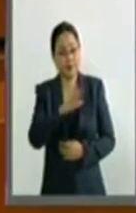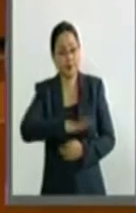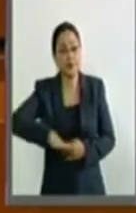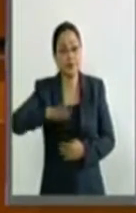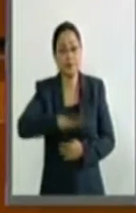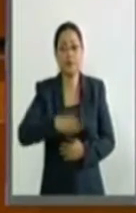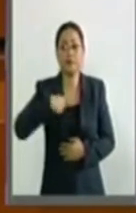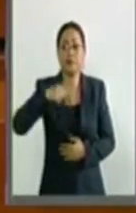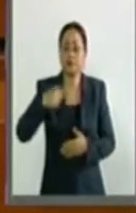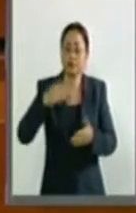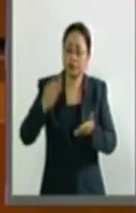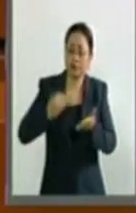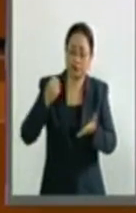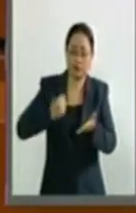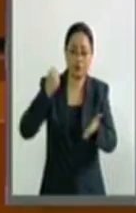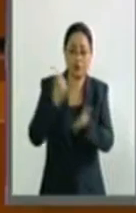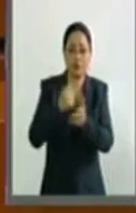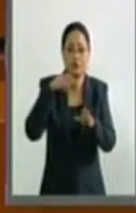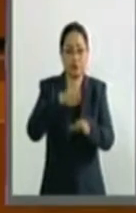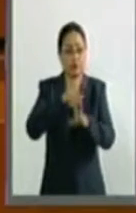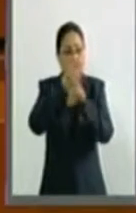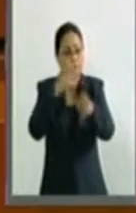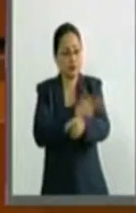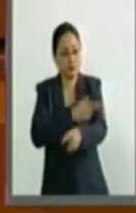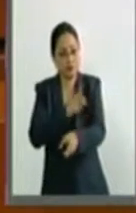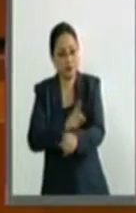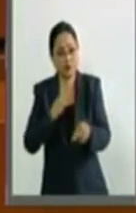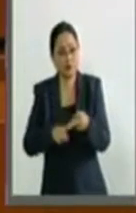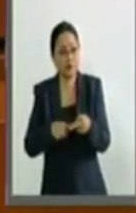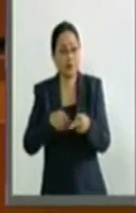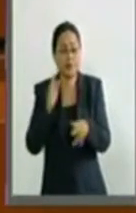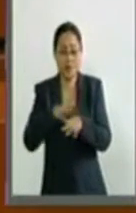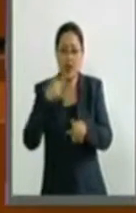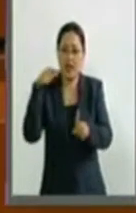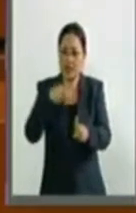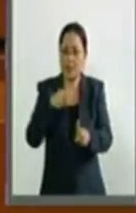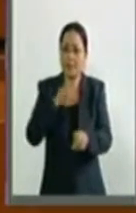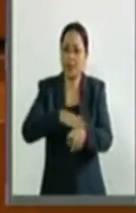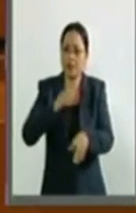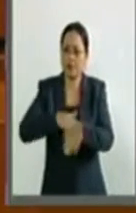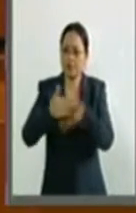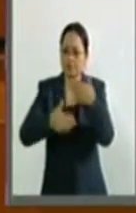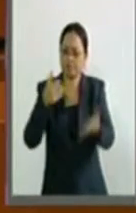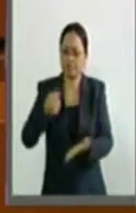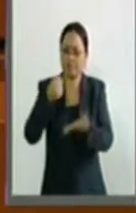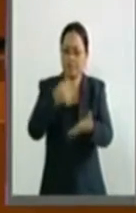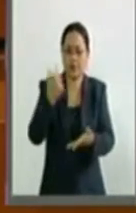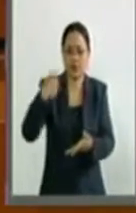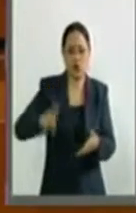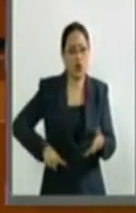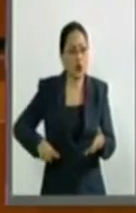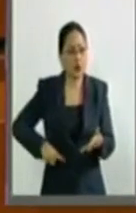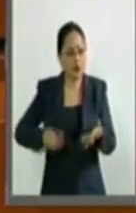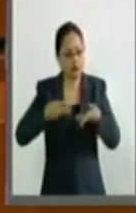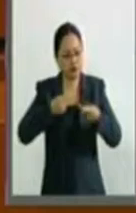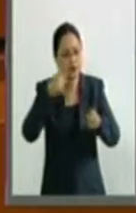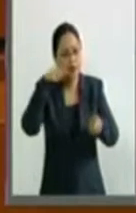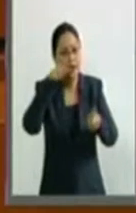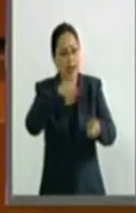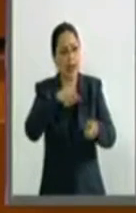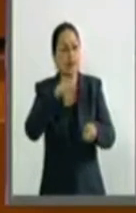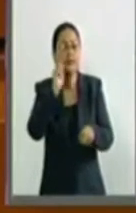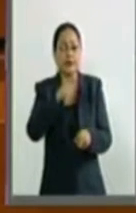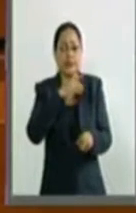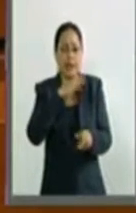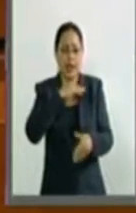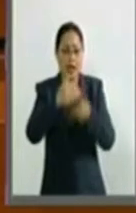hemos aprobado reformas en materia de transparencia, precisamente para optimizar el uso de los recursos públicos y erradicar la opacidad